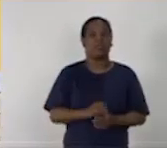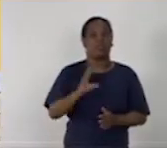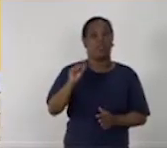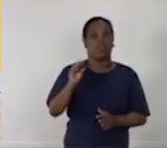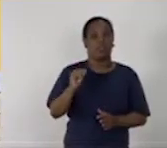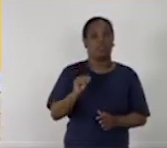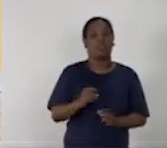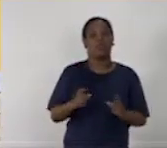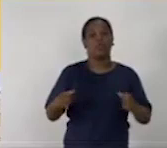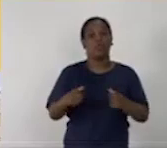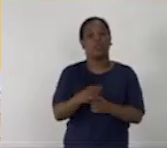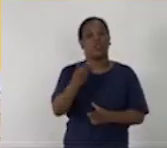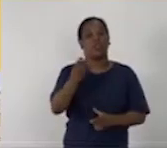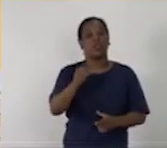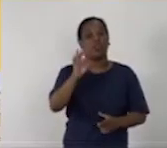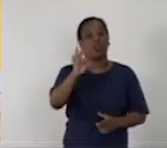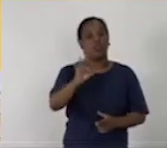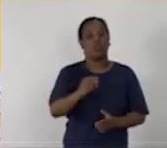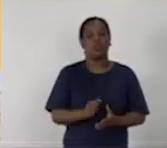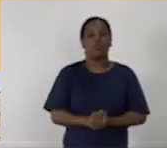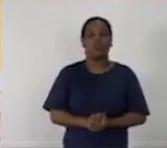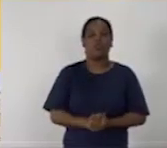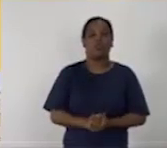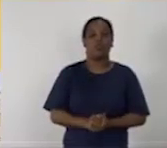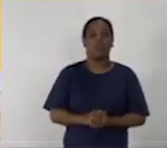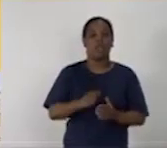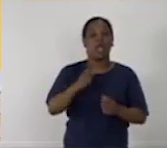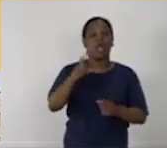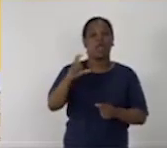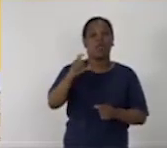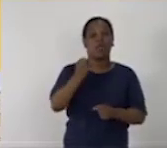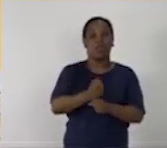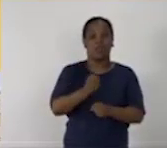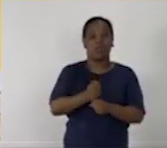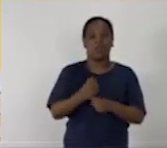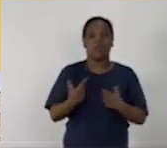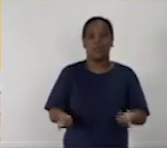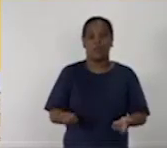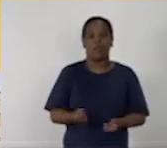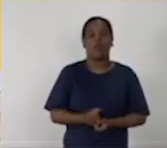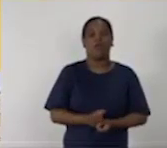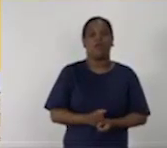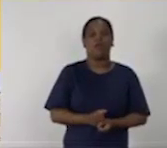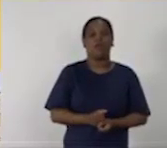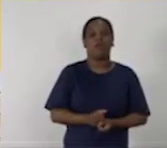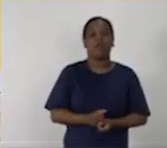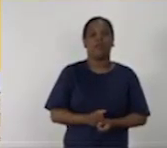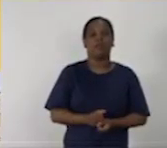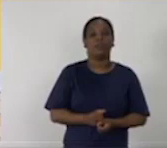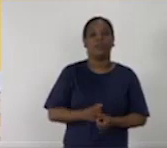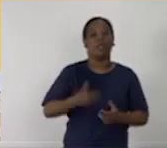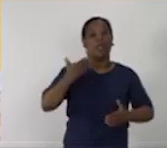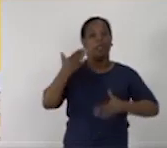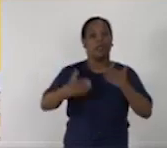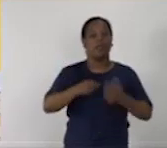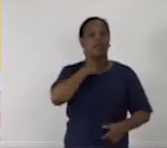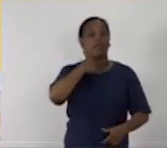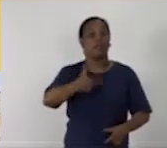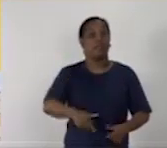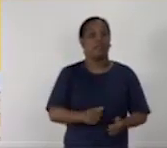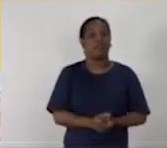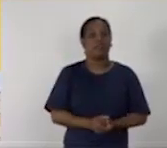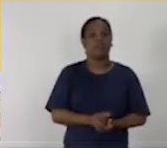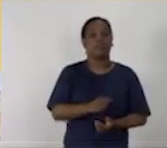escuelas que están en perfeccionamiento, ya les anticipé que van a trabajar con la unidad número 8. En el cuaderno de actividades,